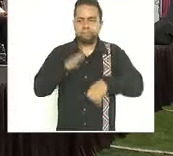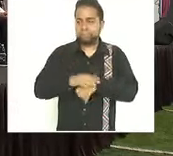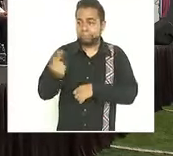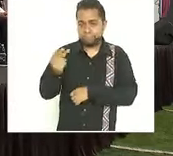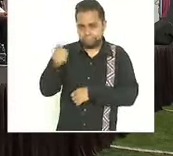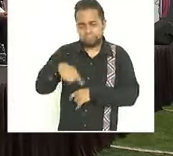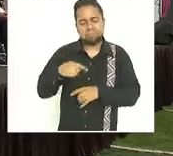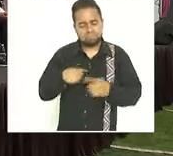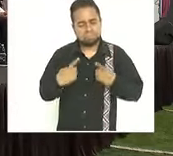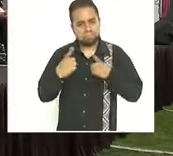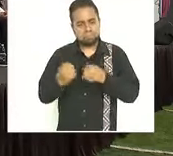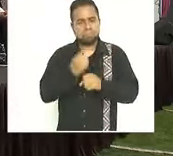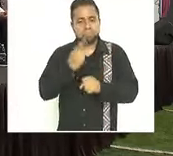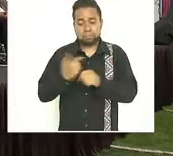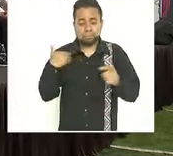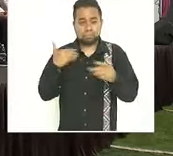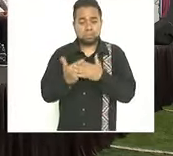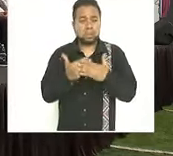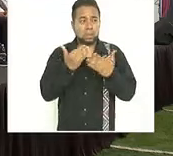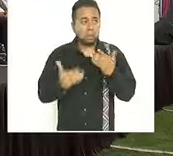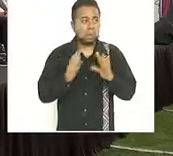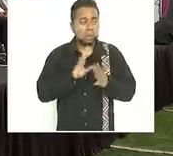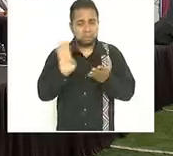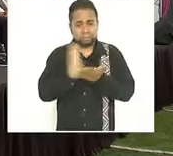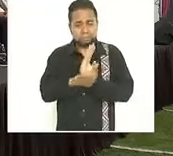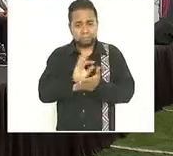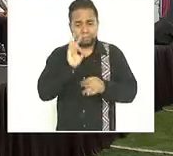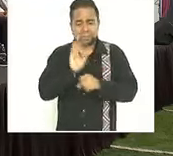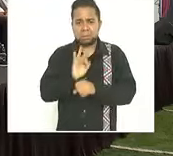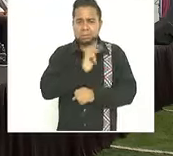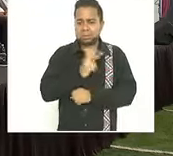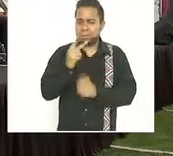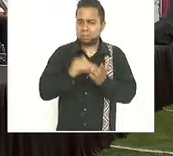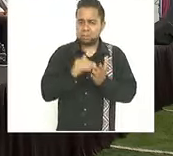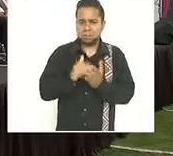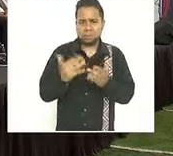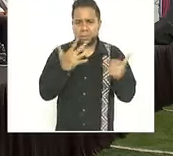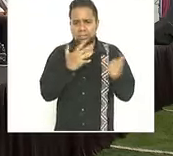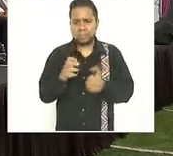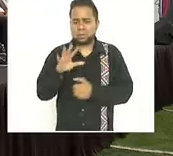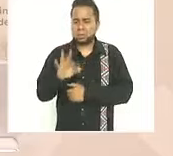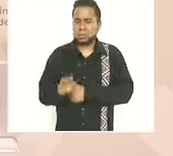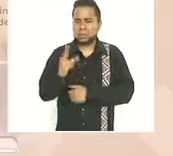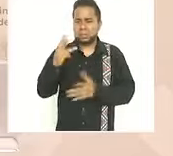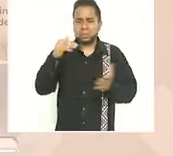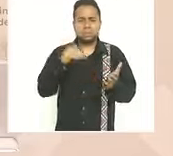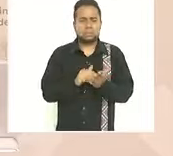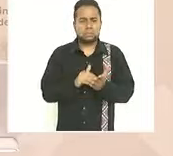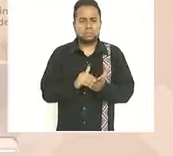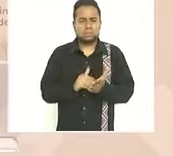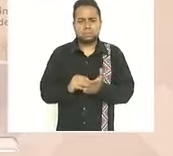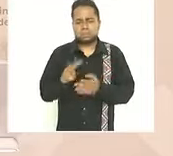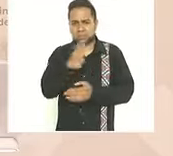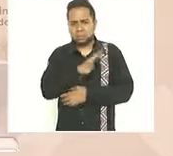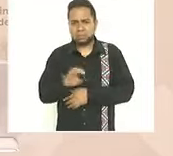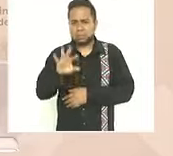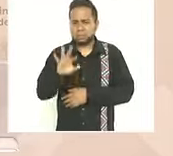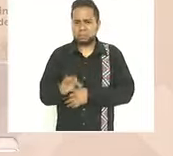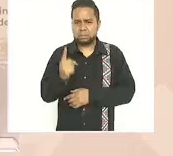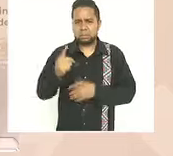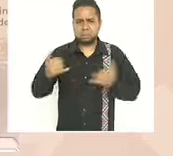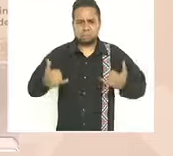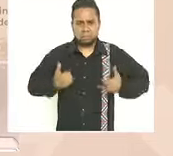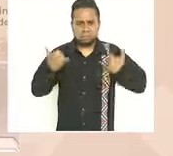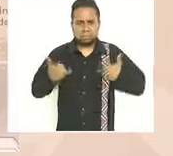lo requieren hasta la fecha se han beneficiado ya 2 millones 643 mil 441